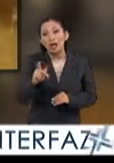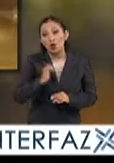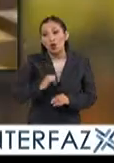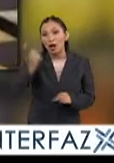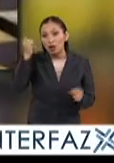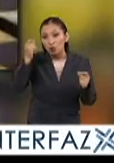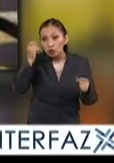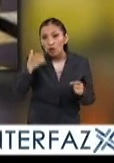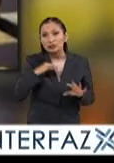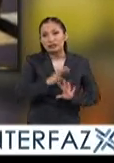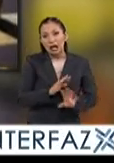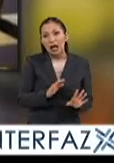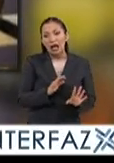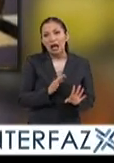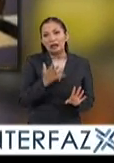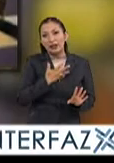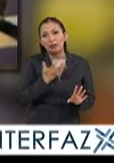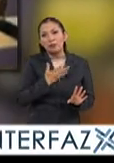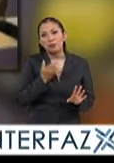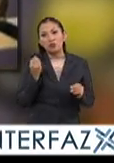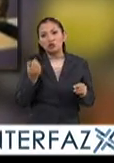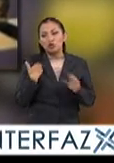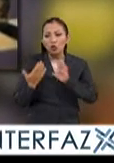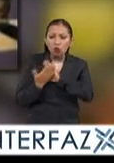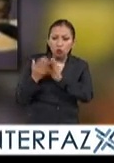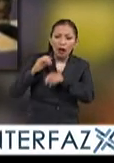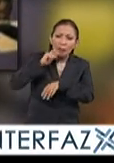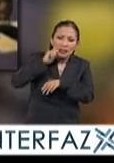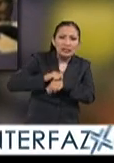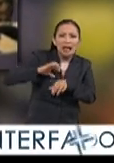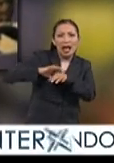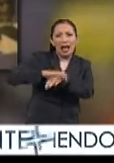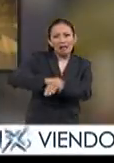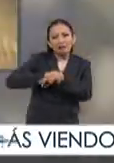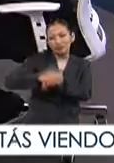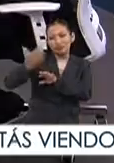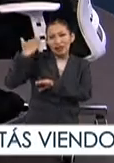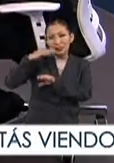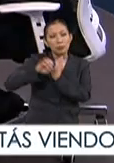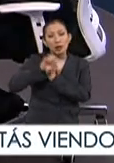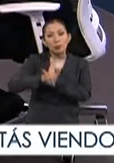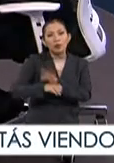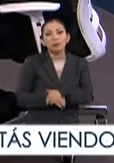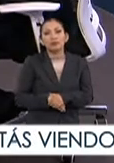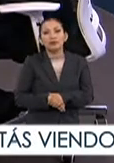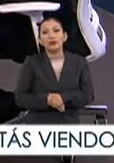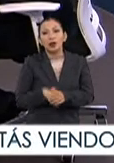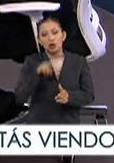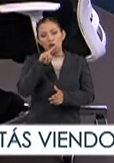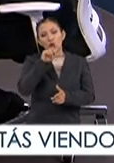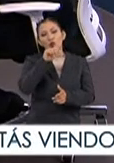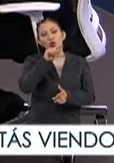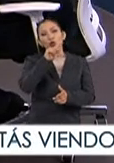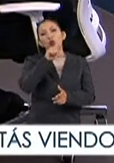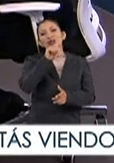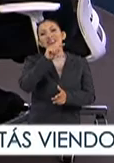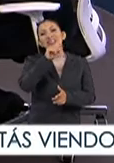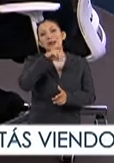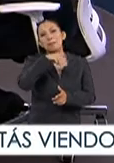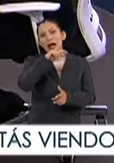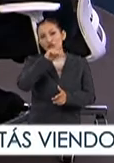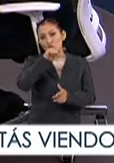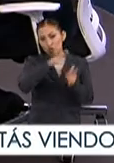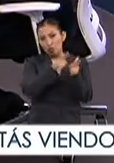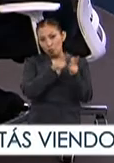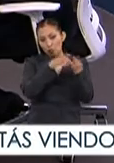algunos teníamos incluso mucha cercanía amistad de años por ejemplo con Ultimatum por ejemplo